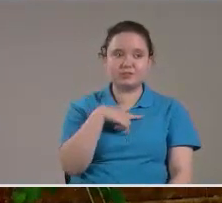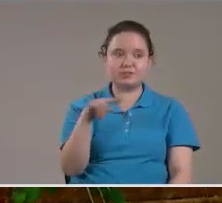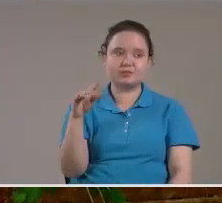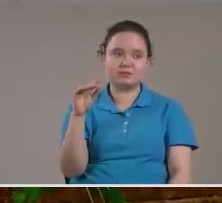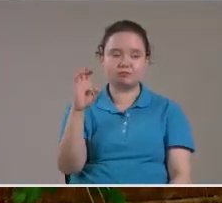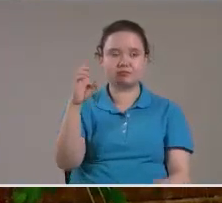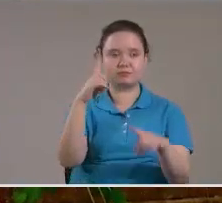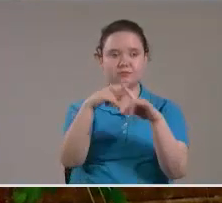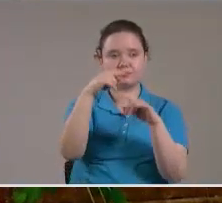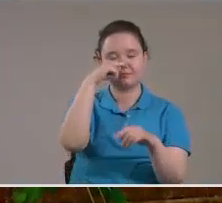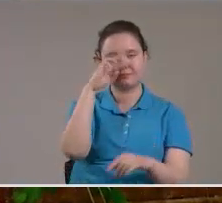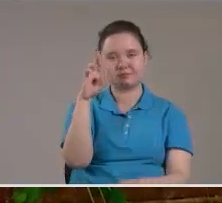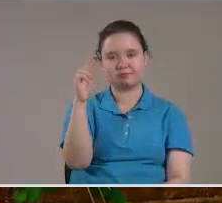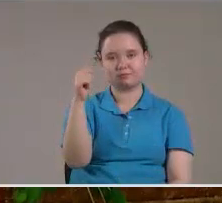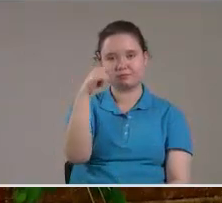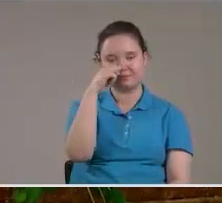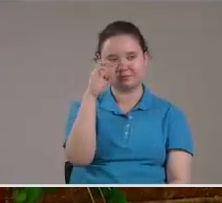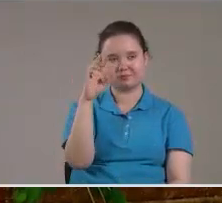Extraterrestres